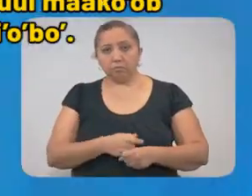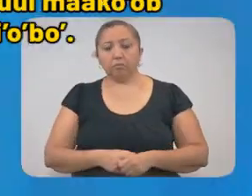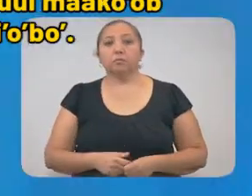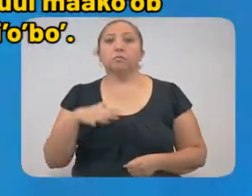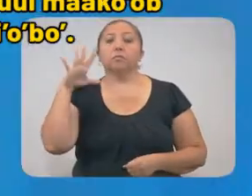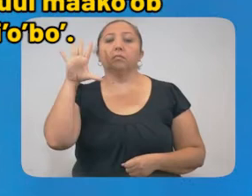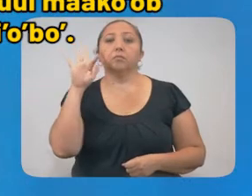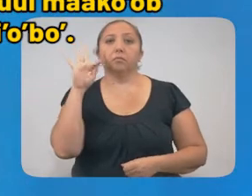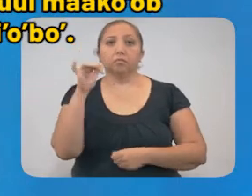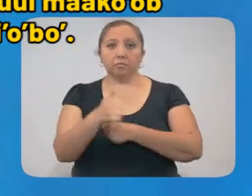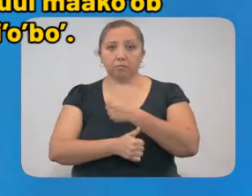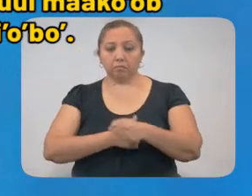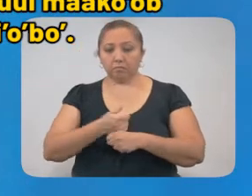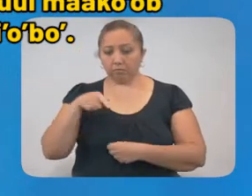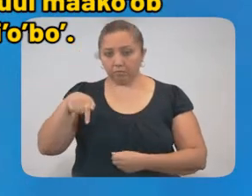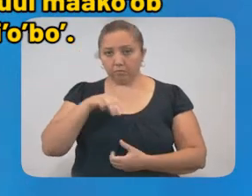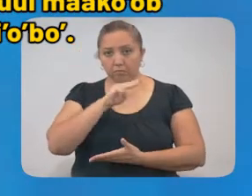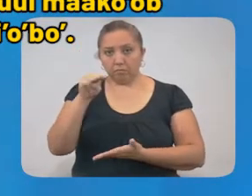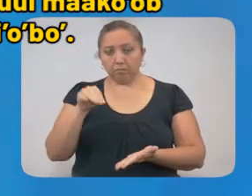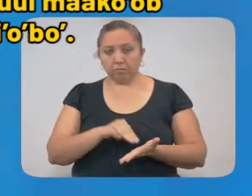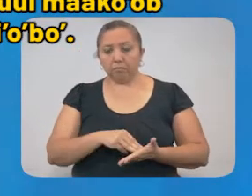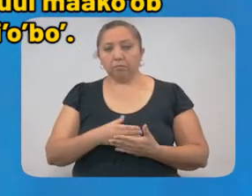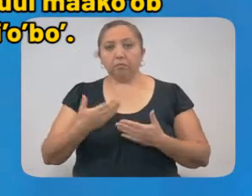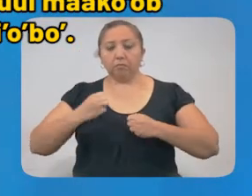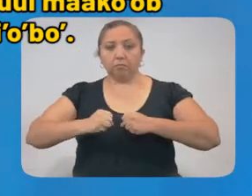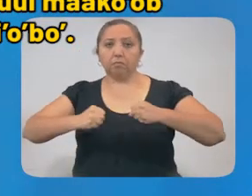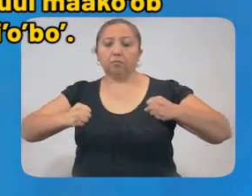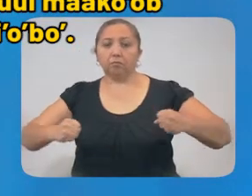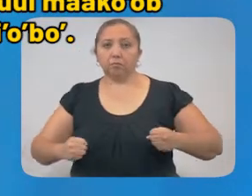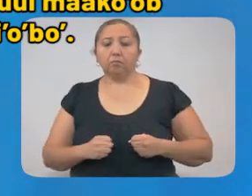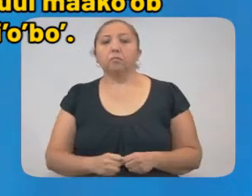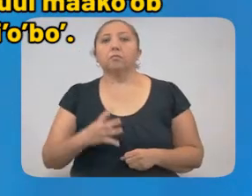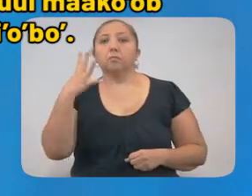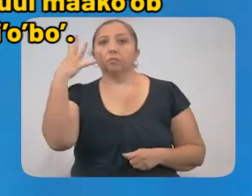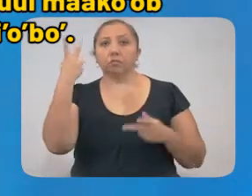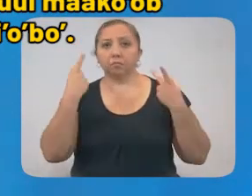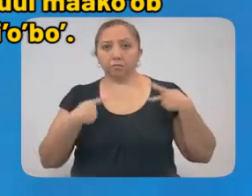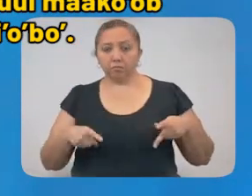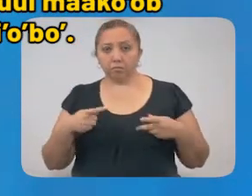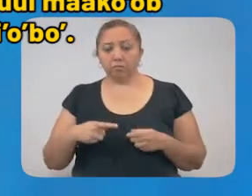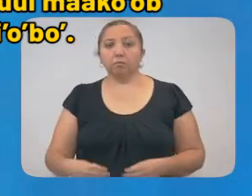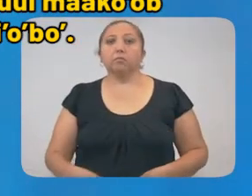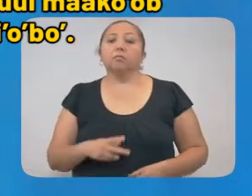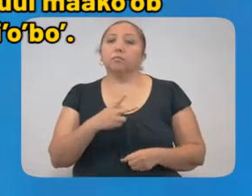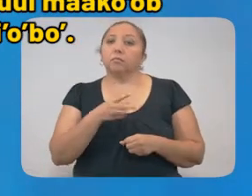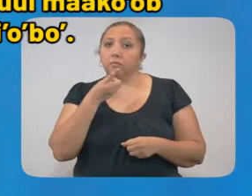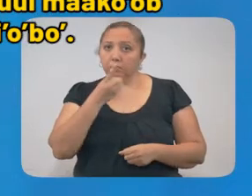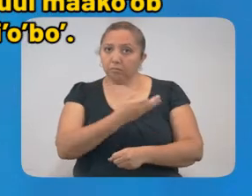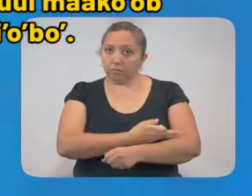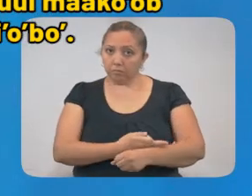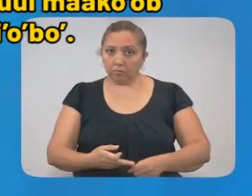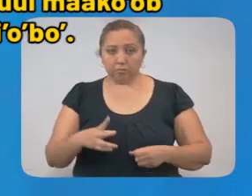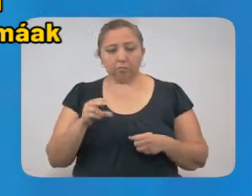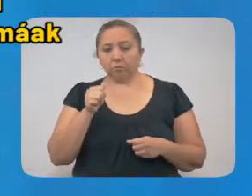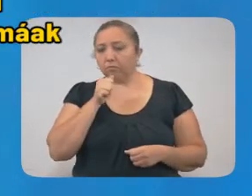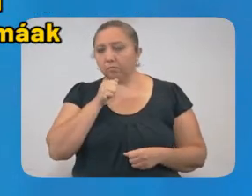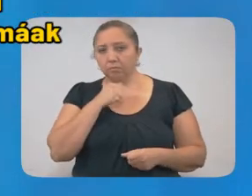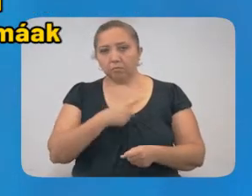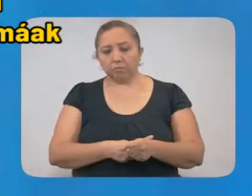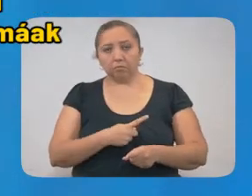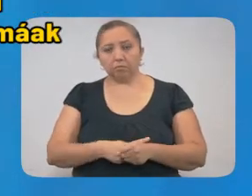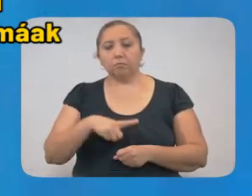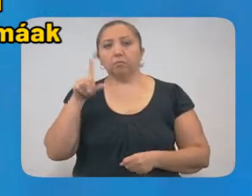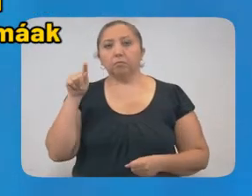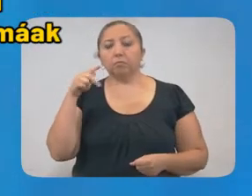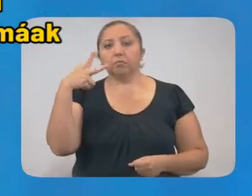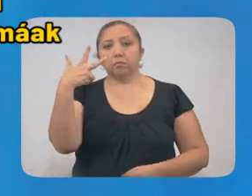De 40 años de Mérida, con antecedente de obesidad. Las 4 personas con las que vivía no presentan síntomas. De